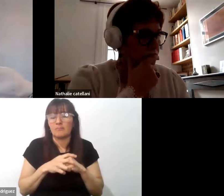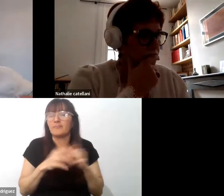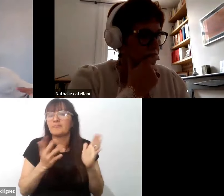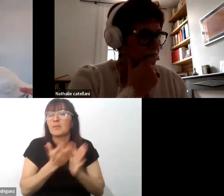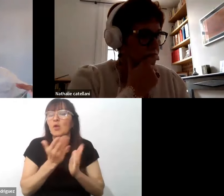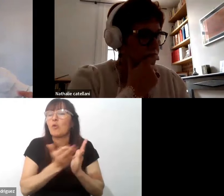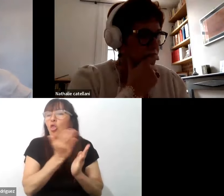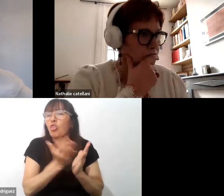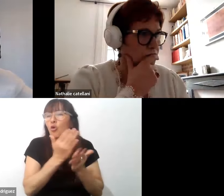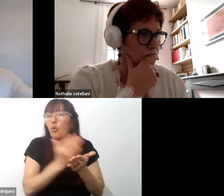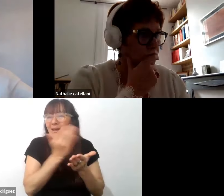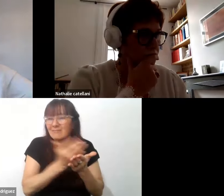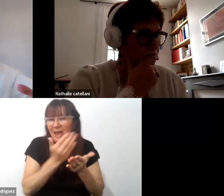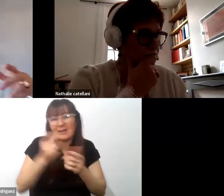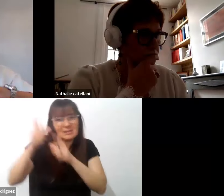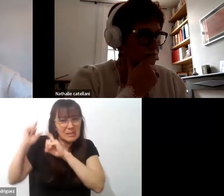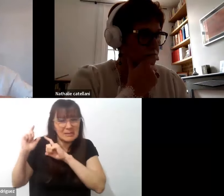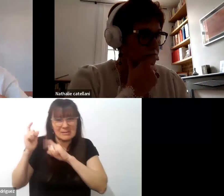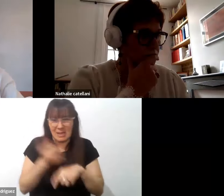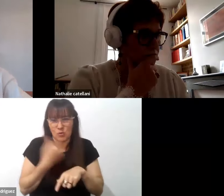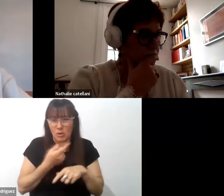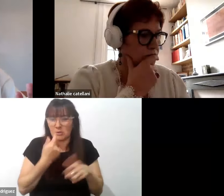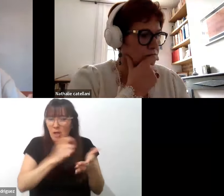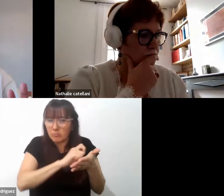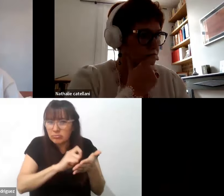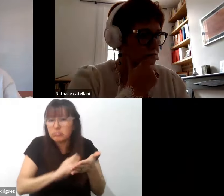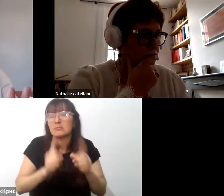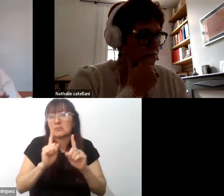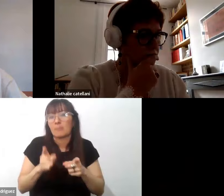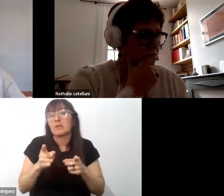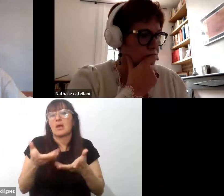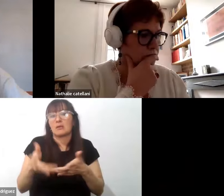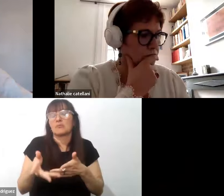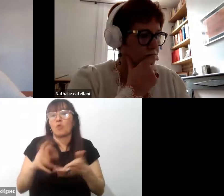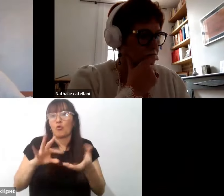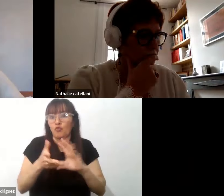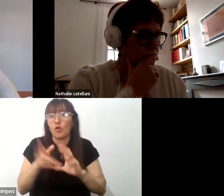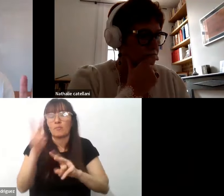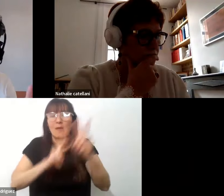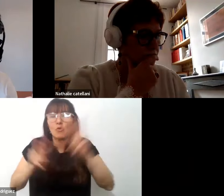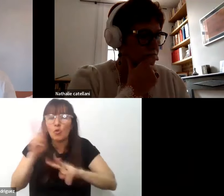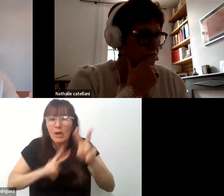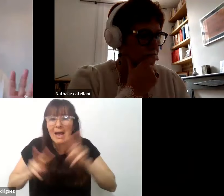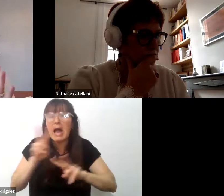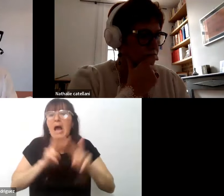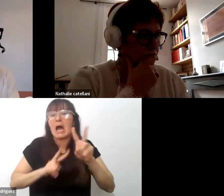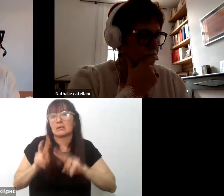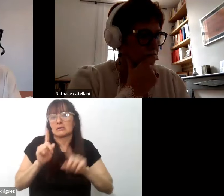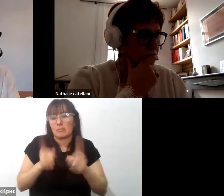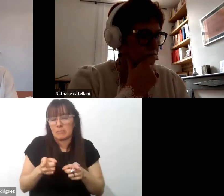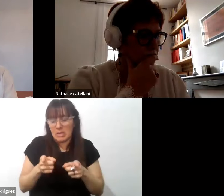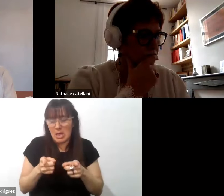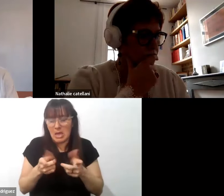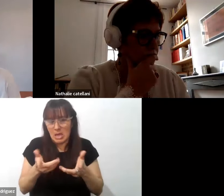narrativamente la propia experiencia generar mediaciones metodológicas que permitan un distanciamiento que es algo muy